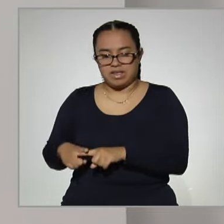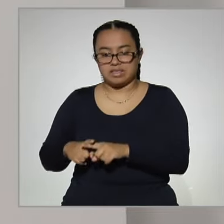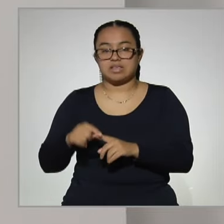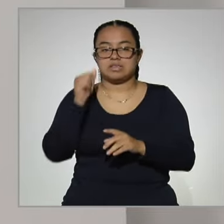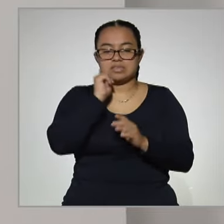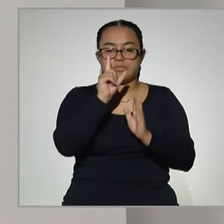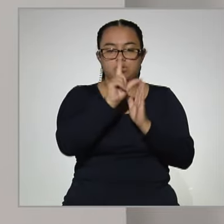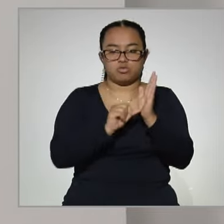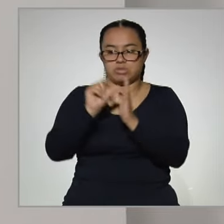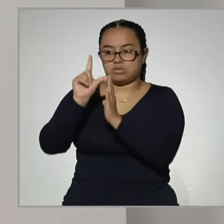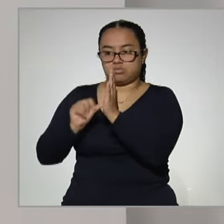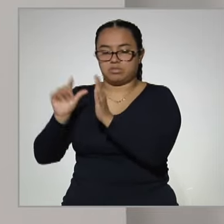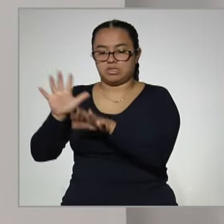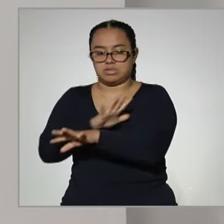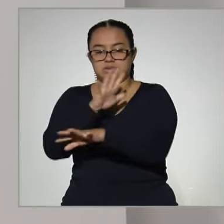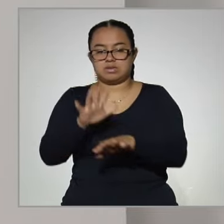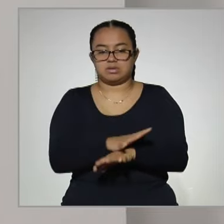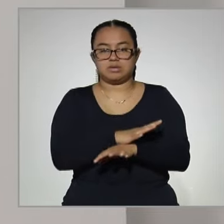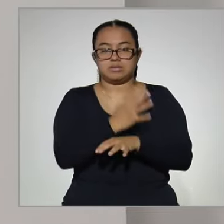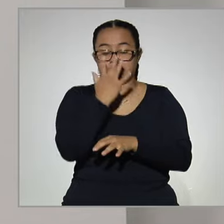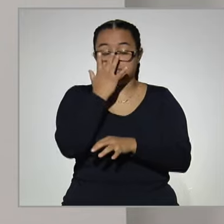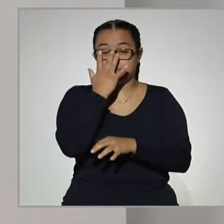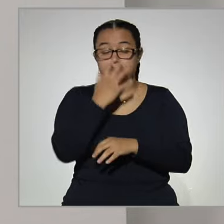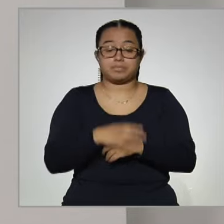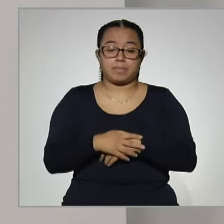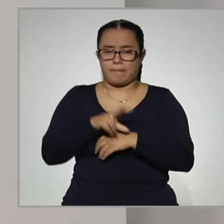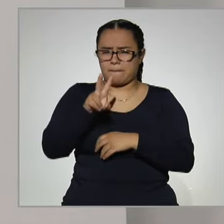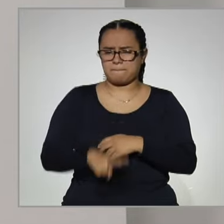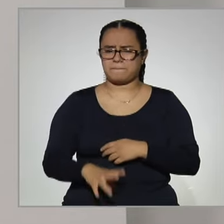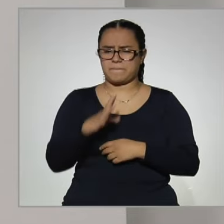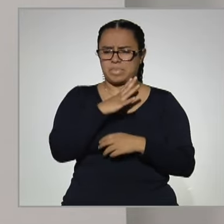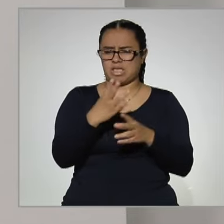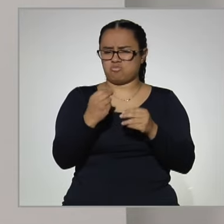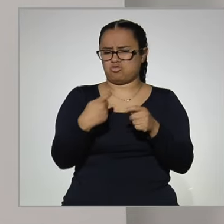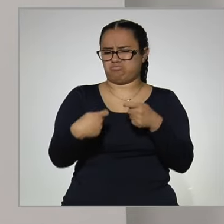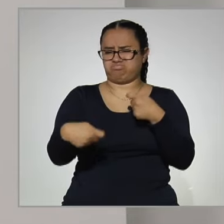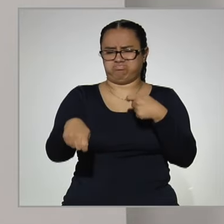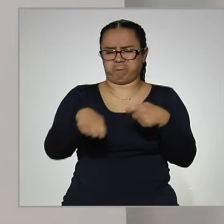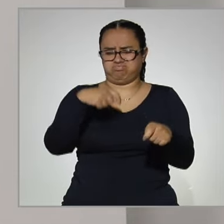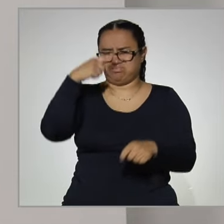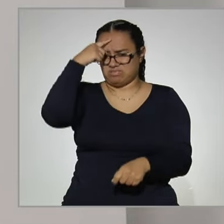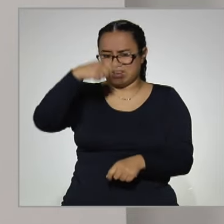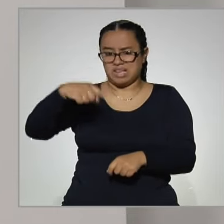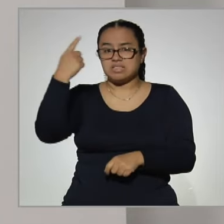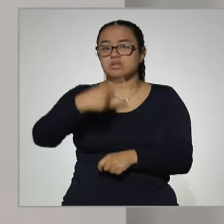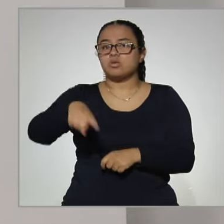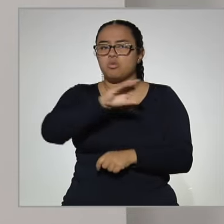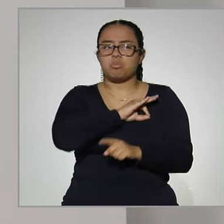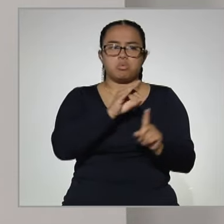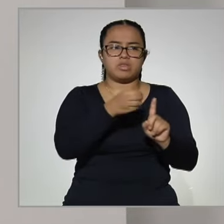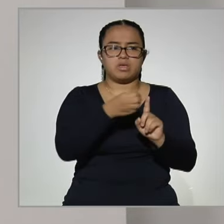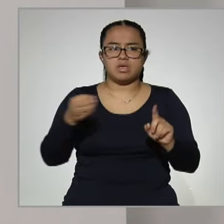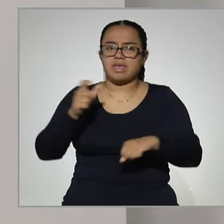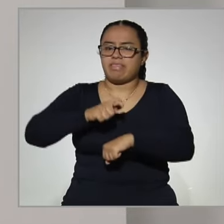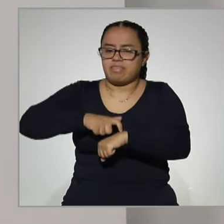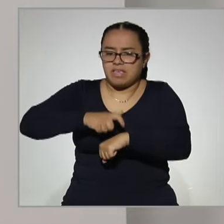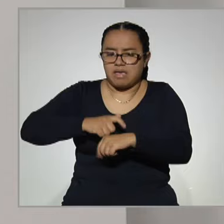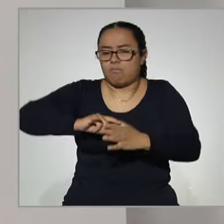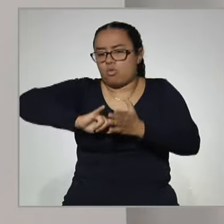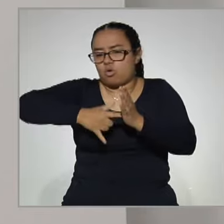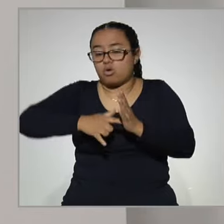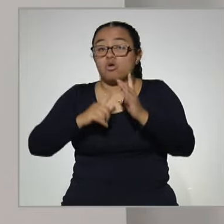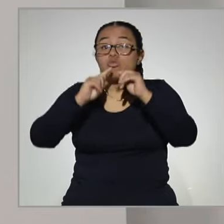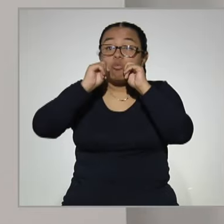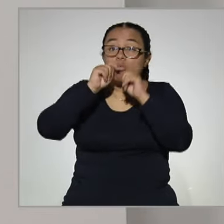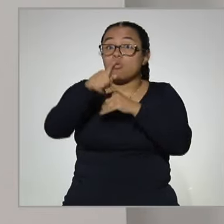cada módulo. Entonces, en realidad da la flexibilidad de que, pues, organicen sus tiempos, sus horarios. No importa